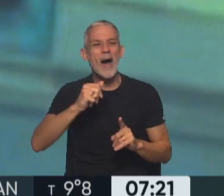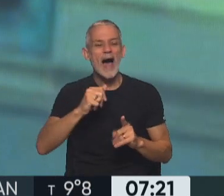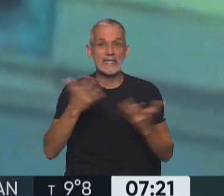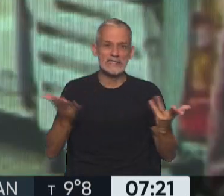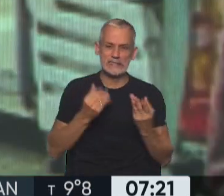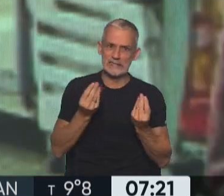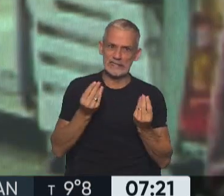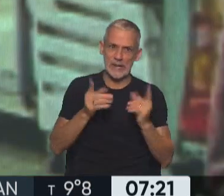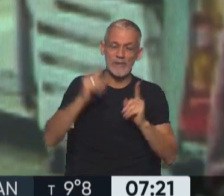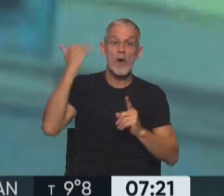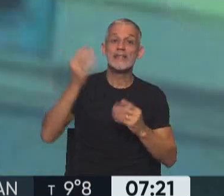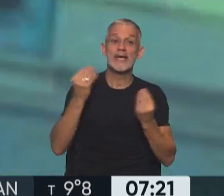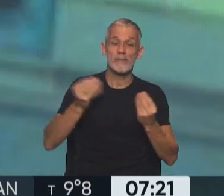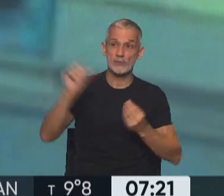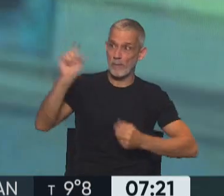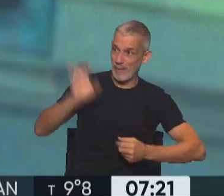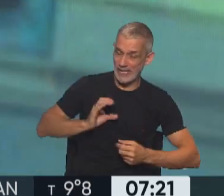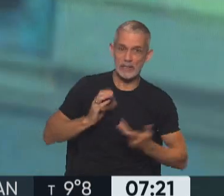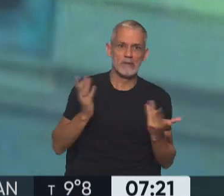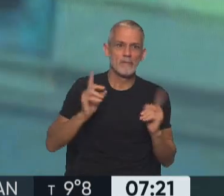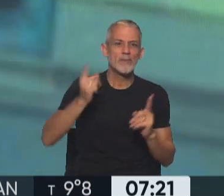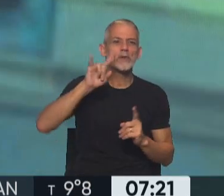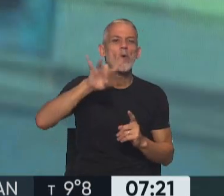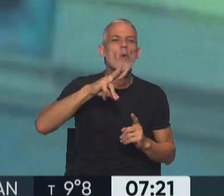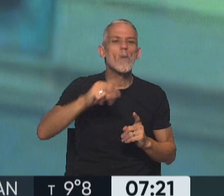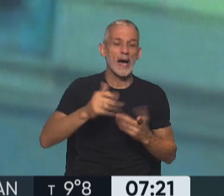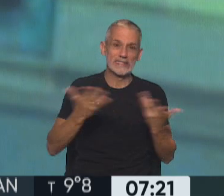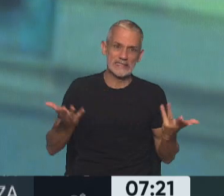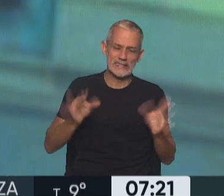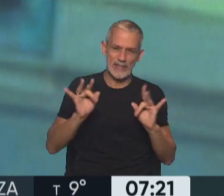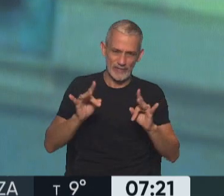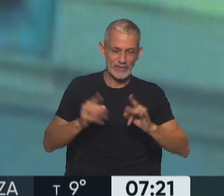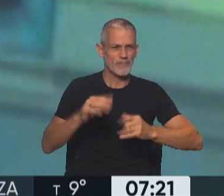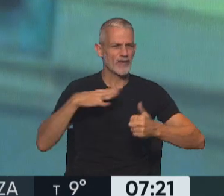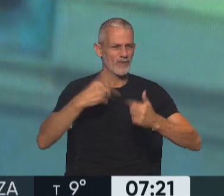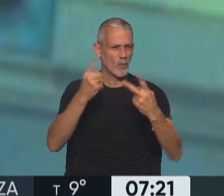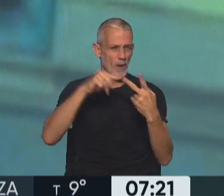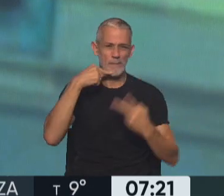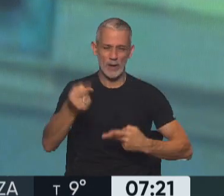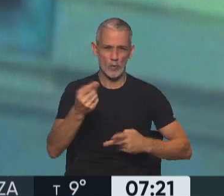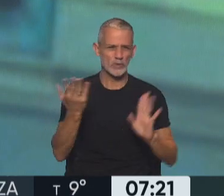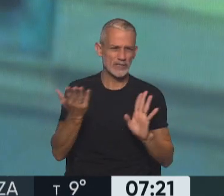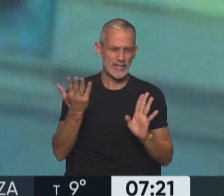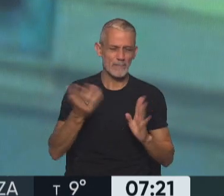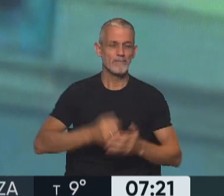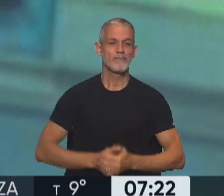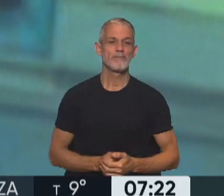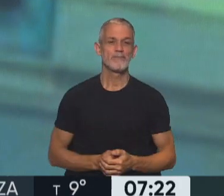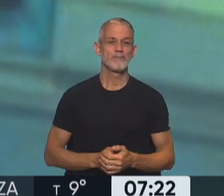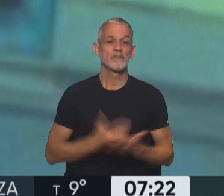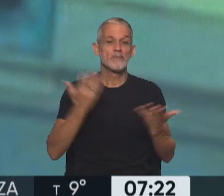porque lo que había pasado con los créditos hipotecarios UBA fue realmente complicado. Nos queda una pregunta antes de ver cuál es el panorama internacional.